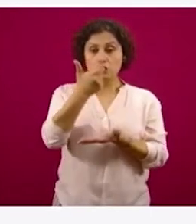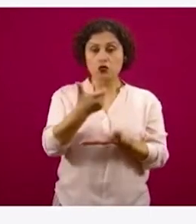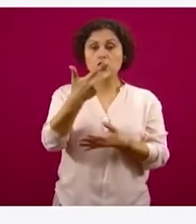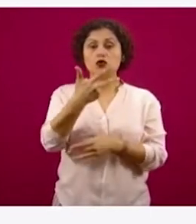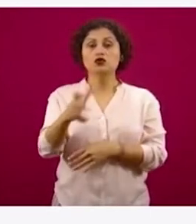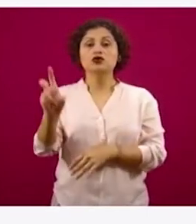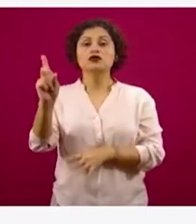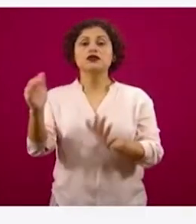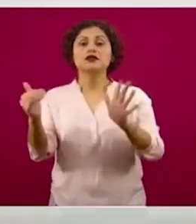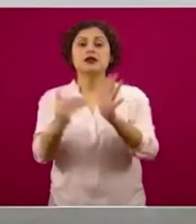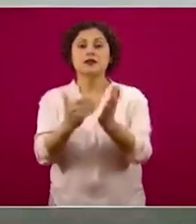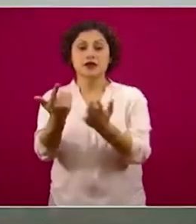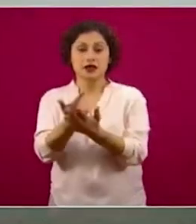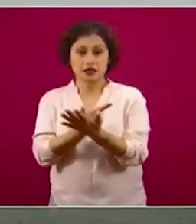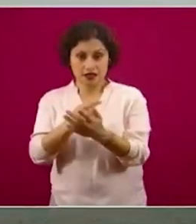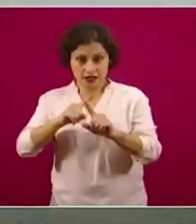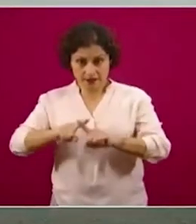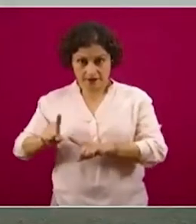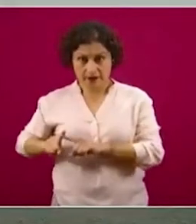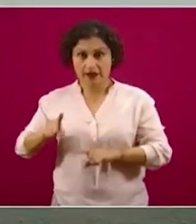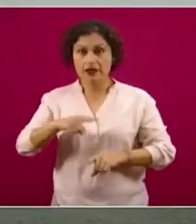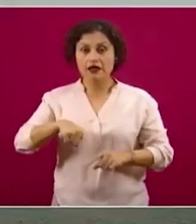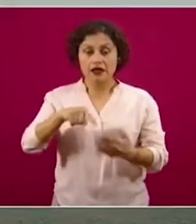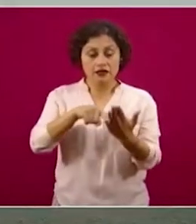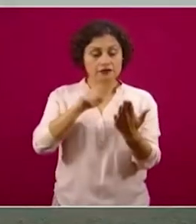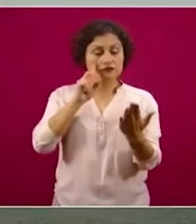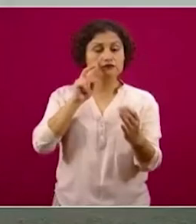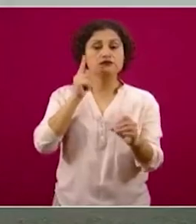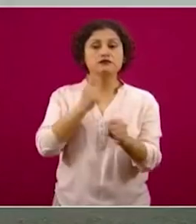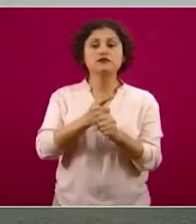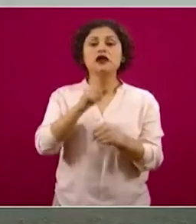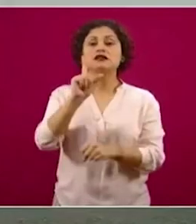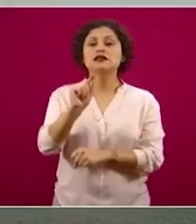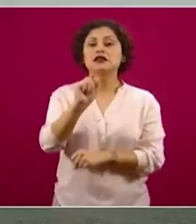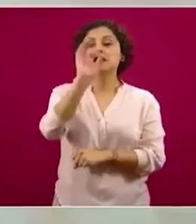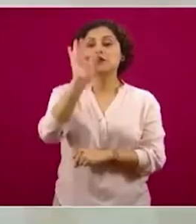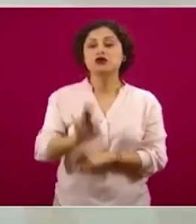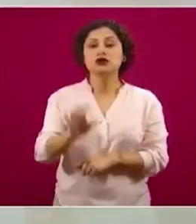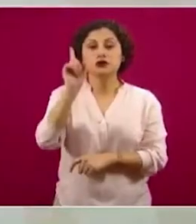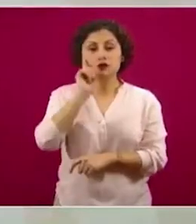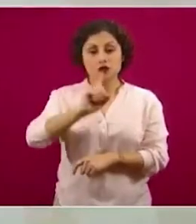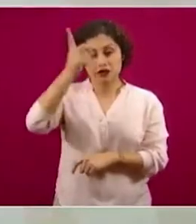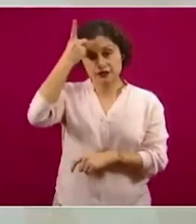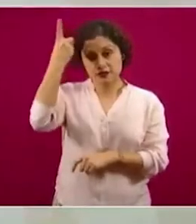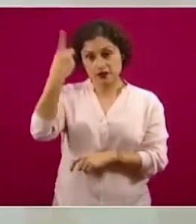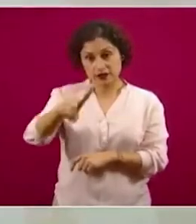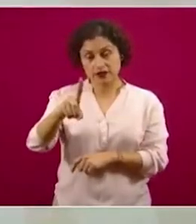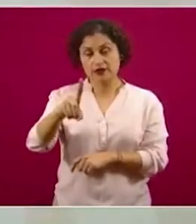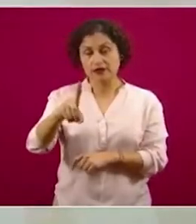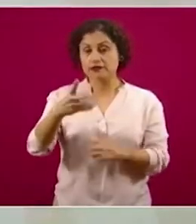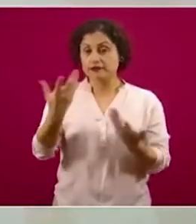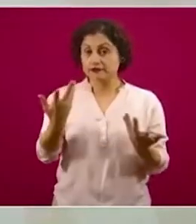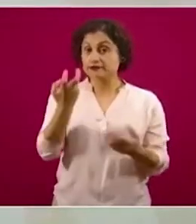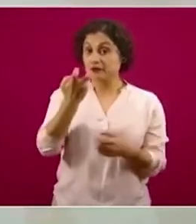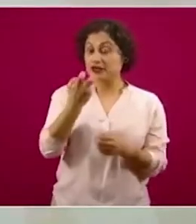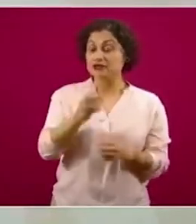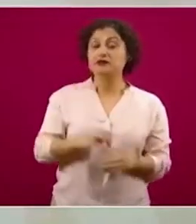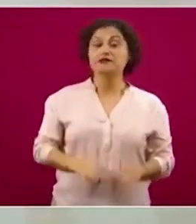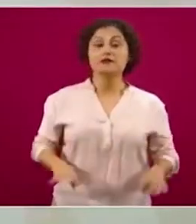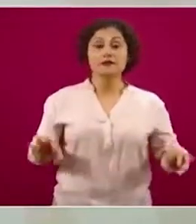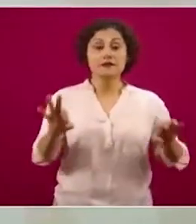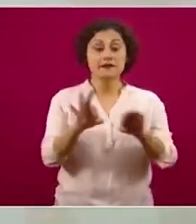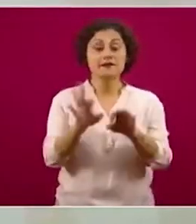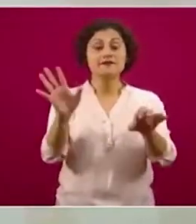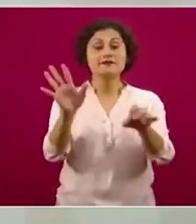tenemos que el 70 por ciento son mujeres. Este dato va a ser muy importante de nuevo, porque estas